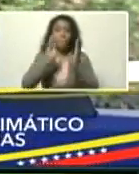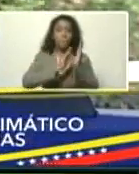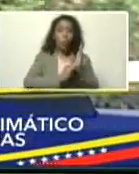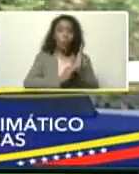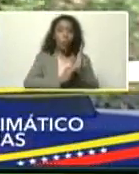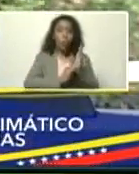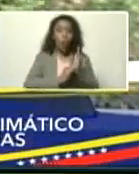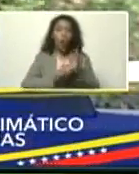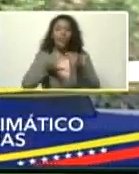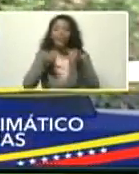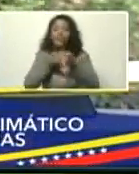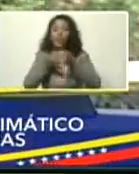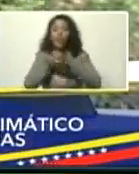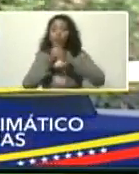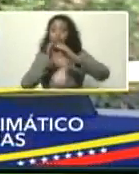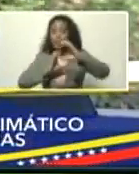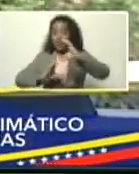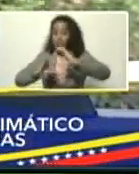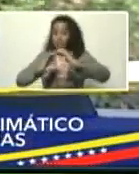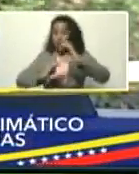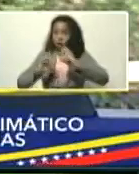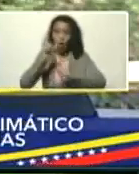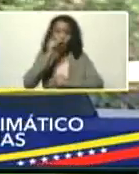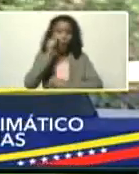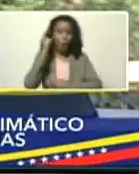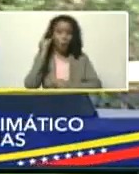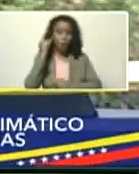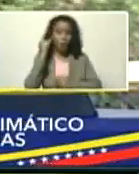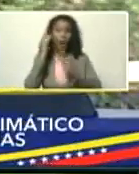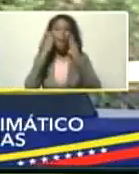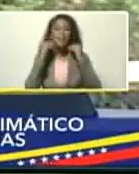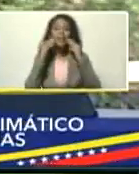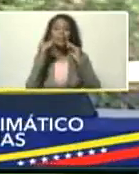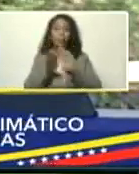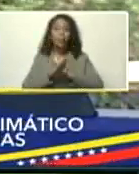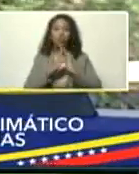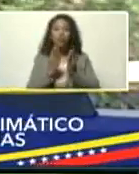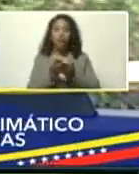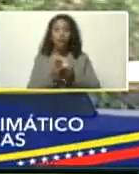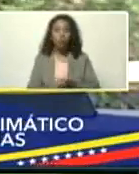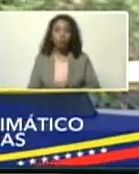la comisión de científicos, científicas, expertos del mundo,